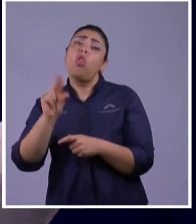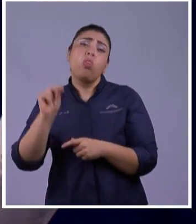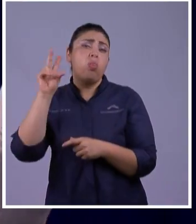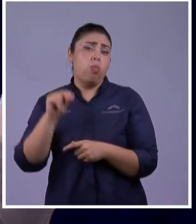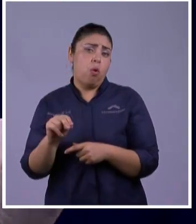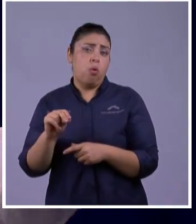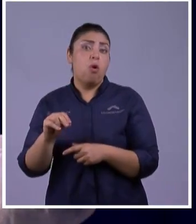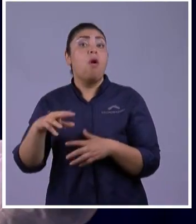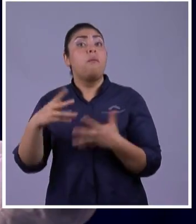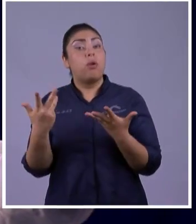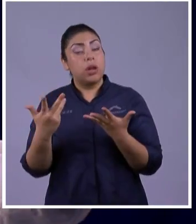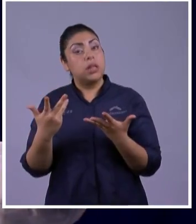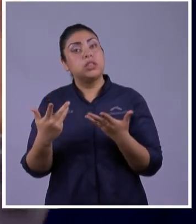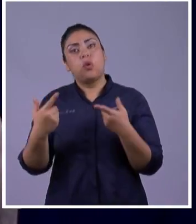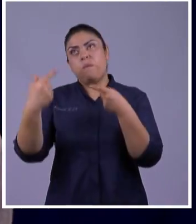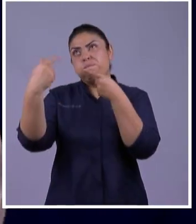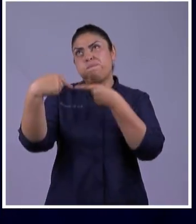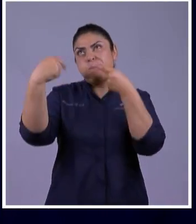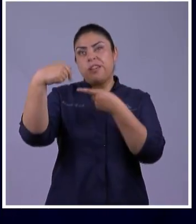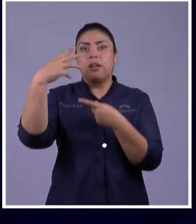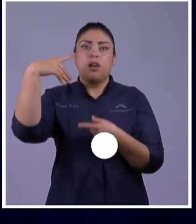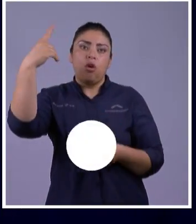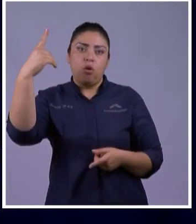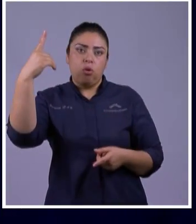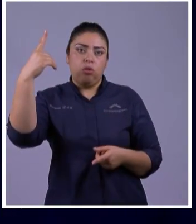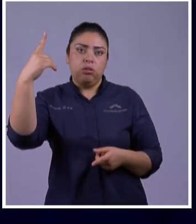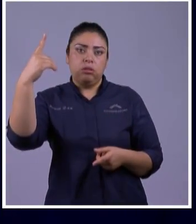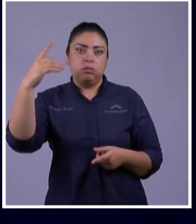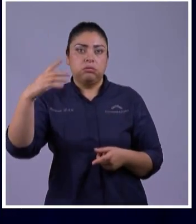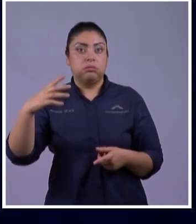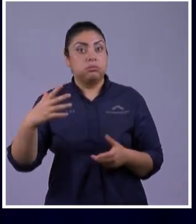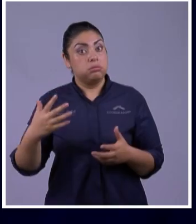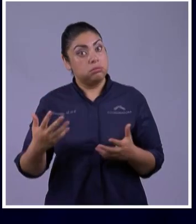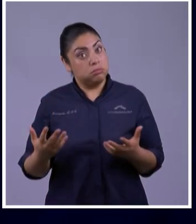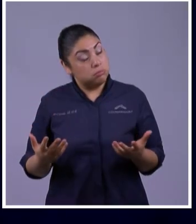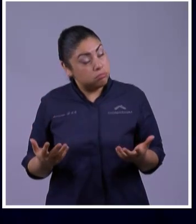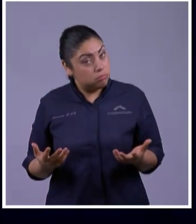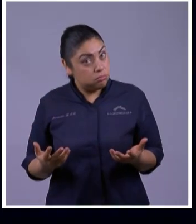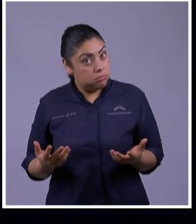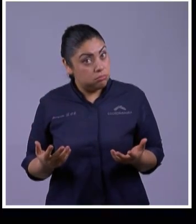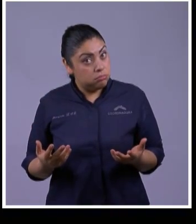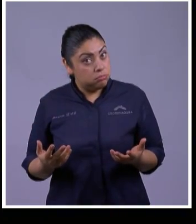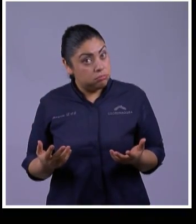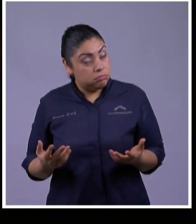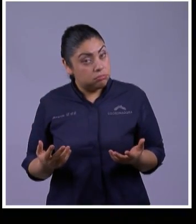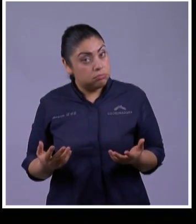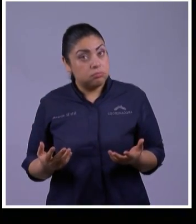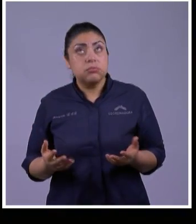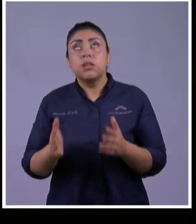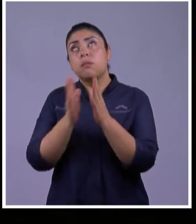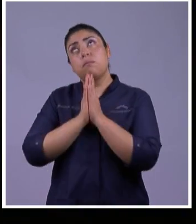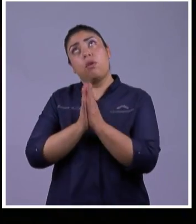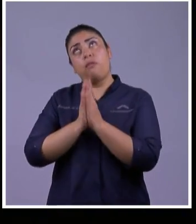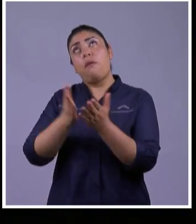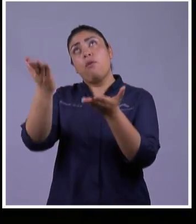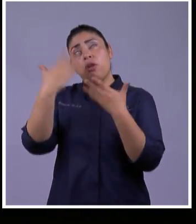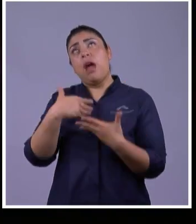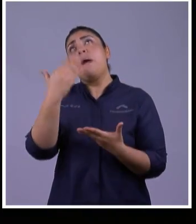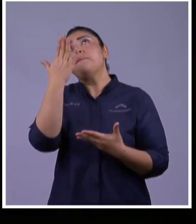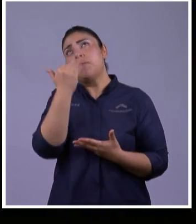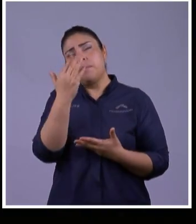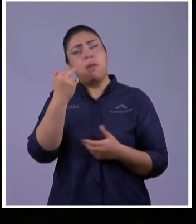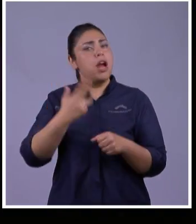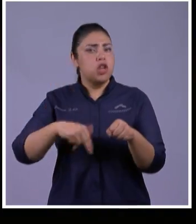económico en el que me encuentre por lo tanto señor manténme del sustento diario porque si me das